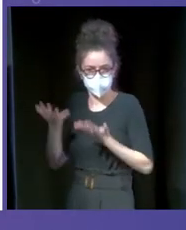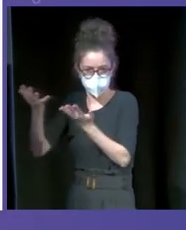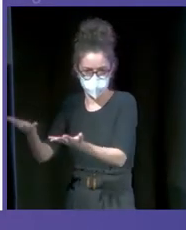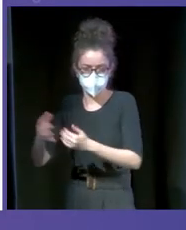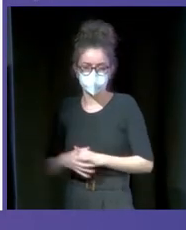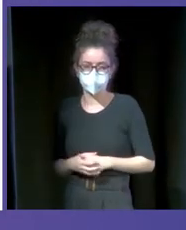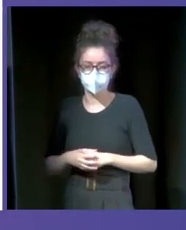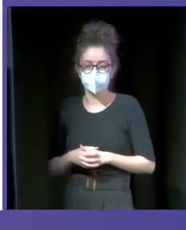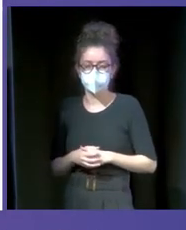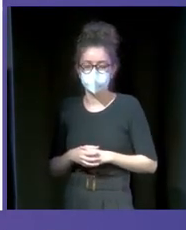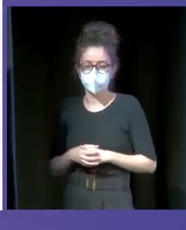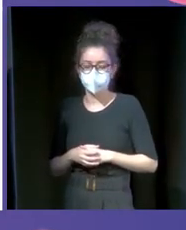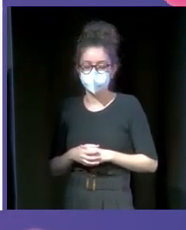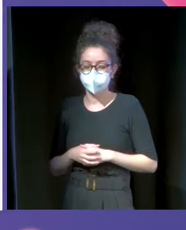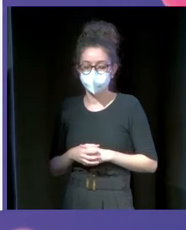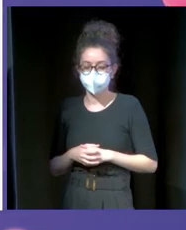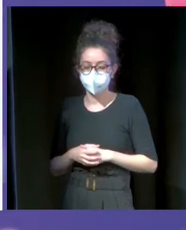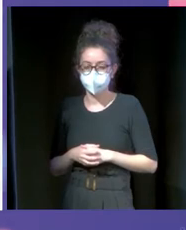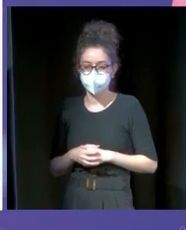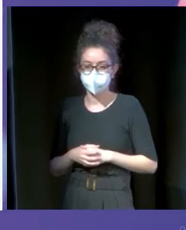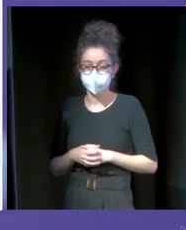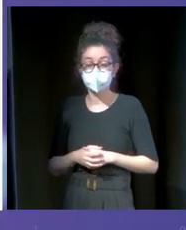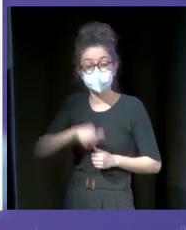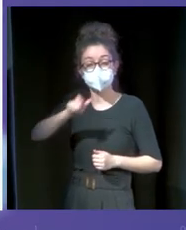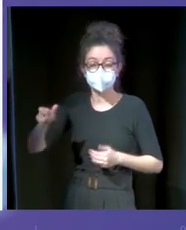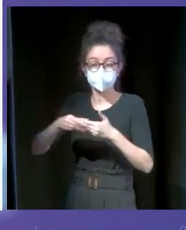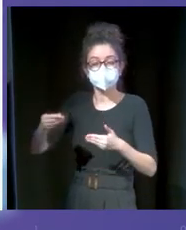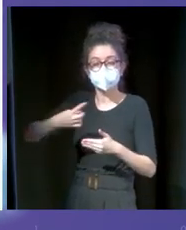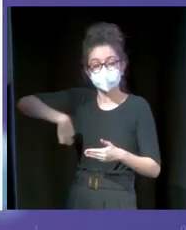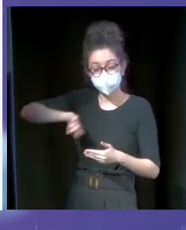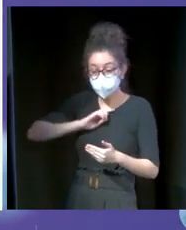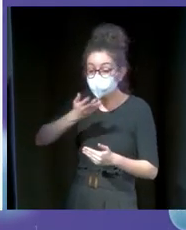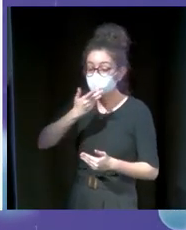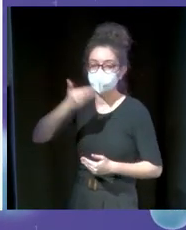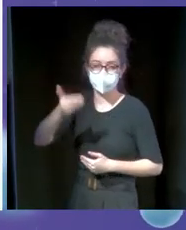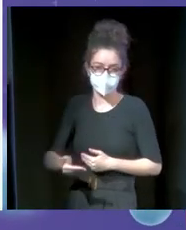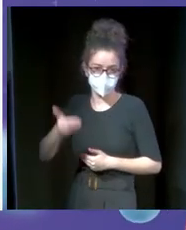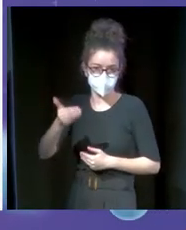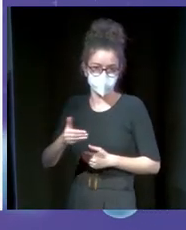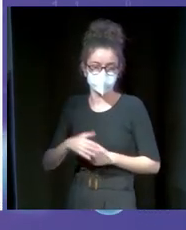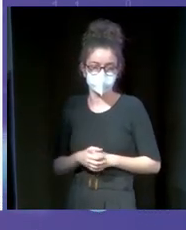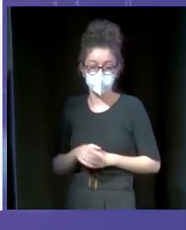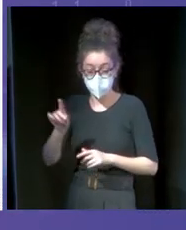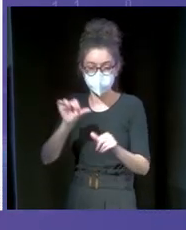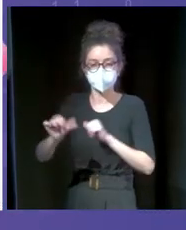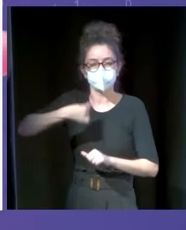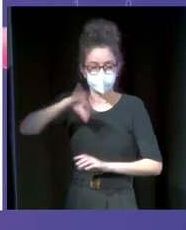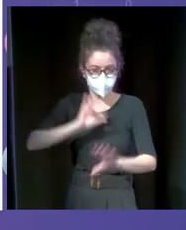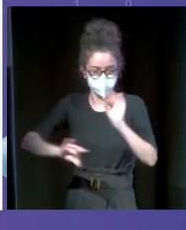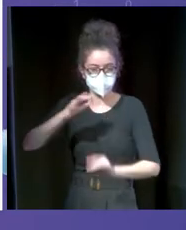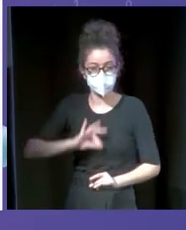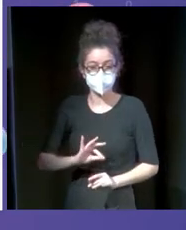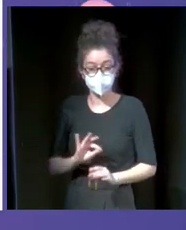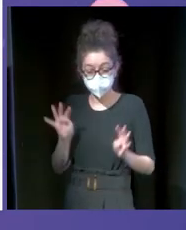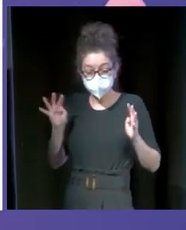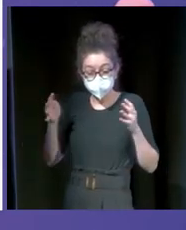Para nosotros es muy importante, como he dicho antes, conocer a nuestros clientes. ¿Por qué? Porque en base a eso es a lo que tomamos decisiones. Internet, lo bueno